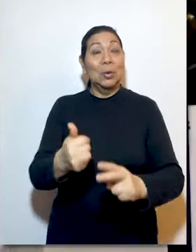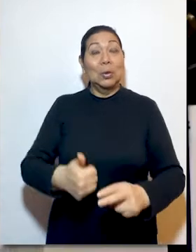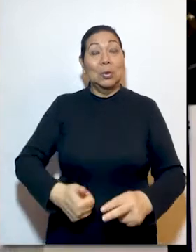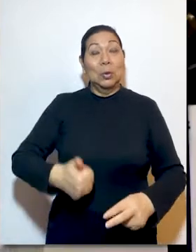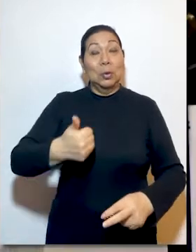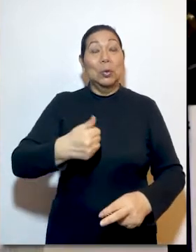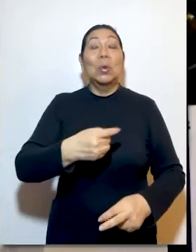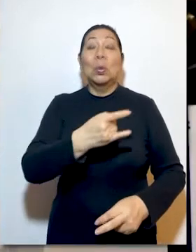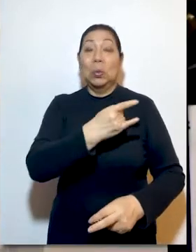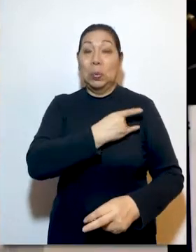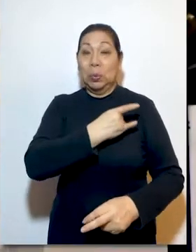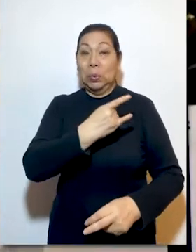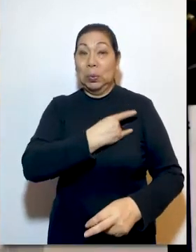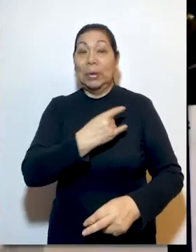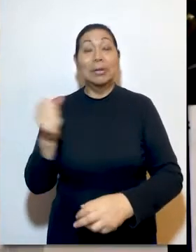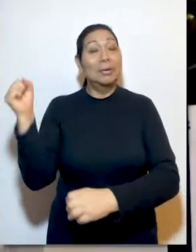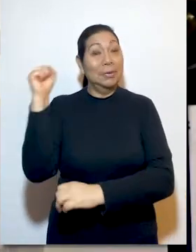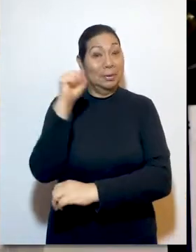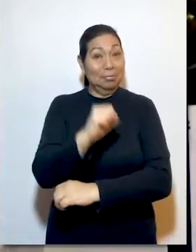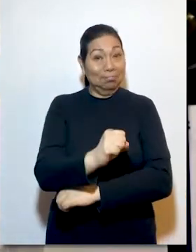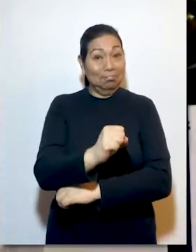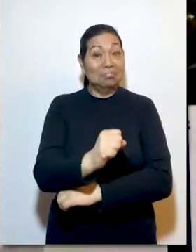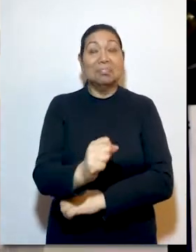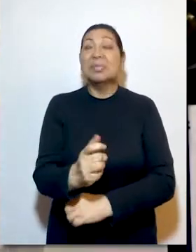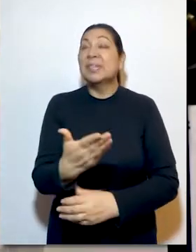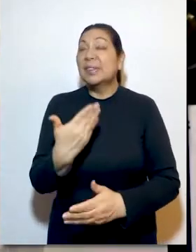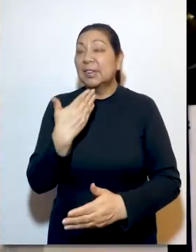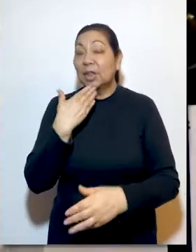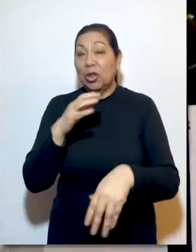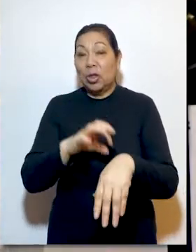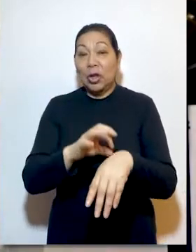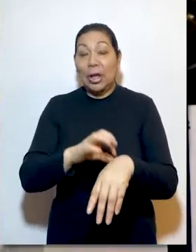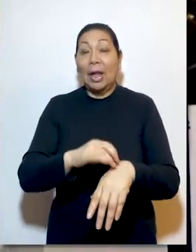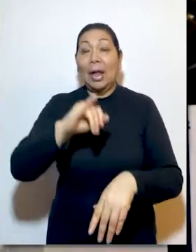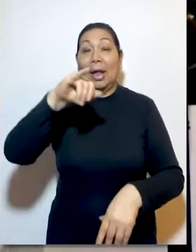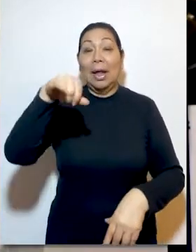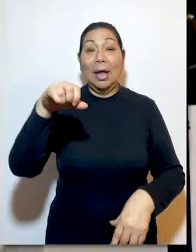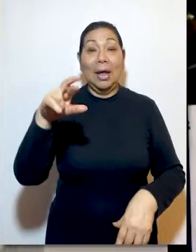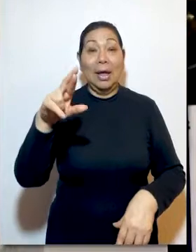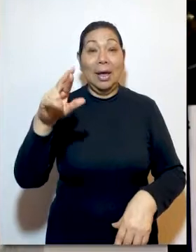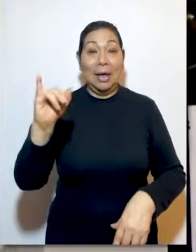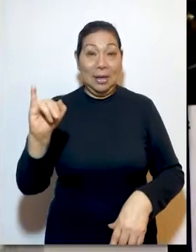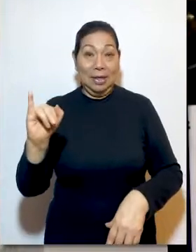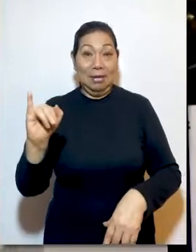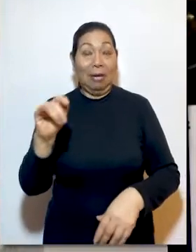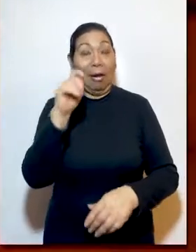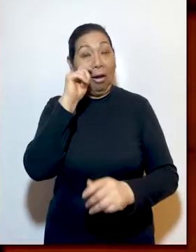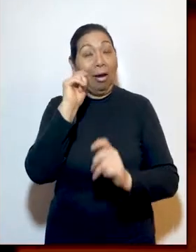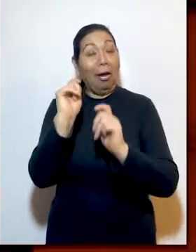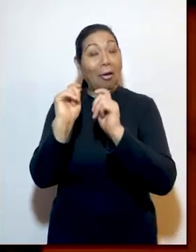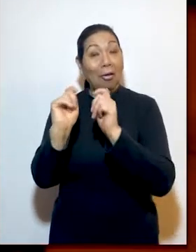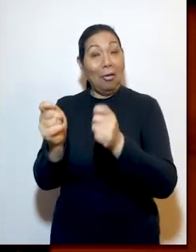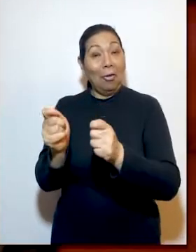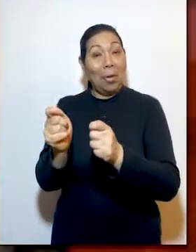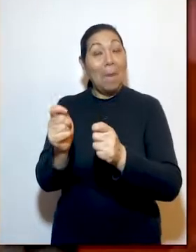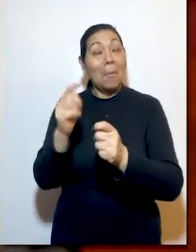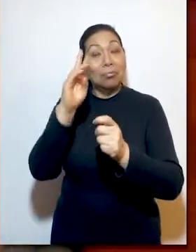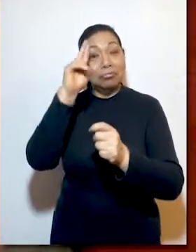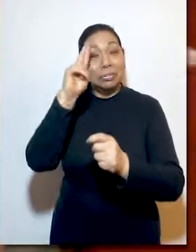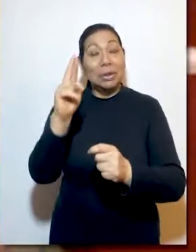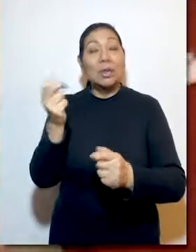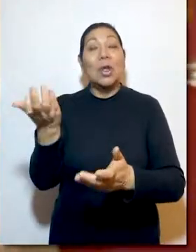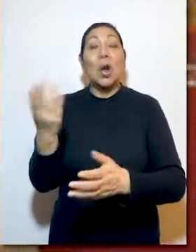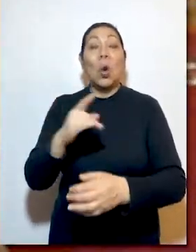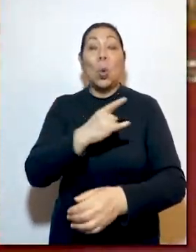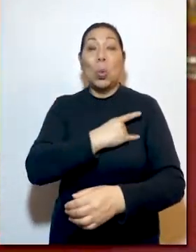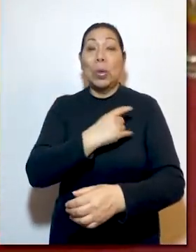La rectora de la Universidad Nacional Mayor de San Marcos, doctora Geri Ramón Rufner, otorgó la medalla de